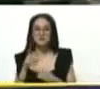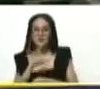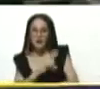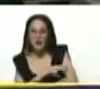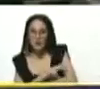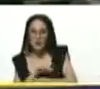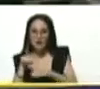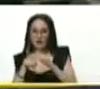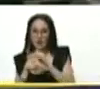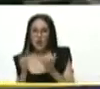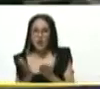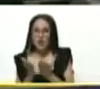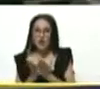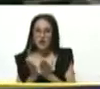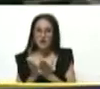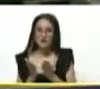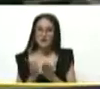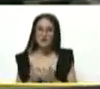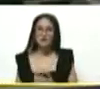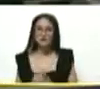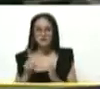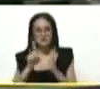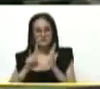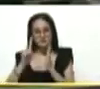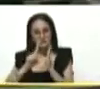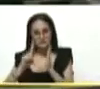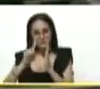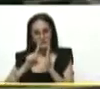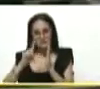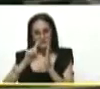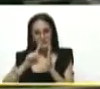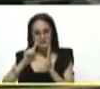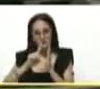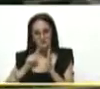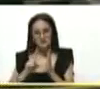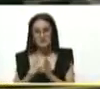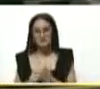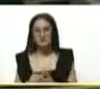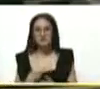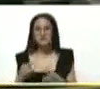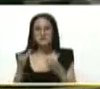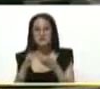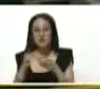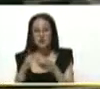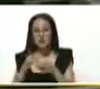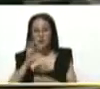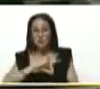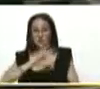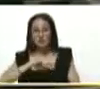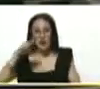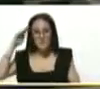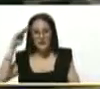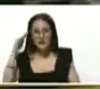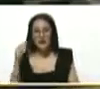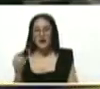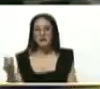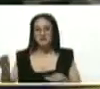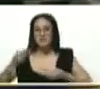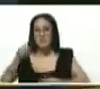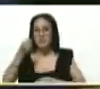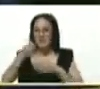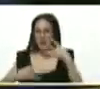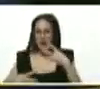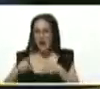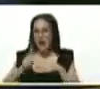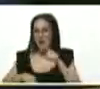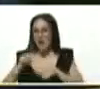del colegio, de la escuela, del liceo, y las Bricomil a fondo allí, recibiendo sus materiales, sus